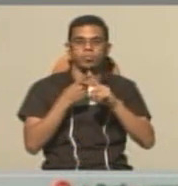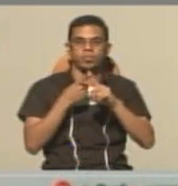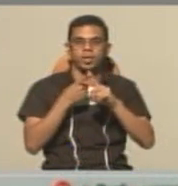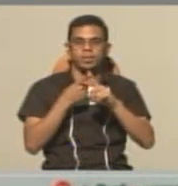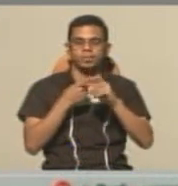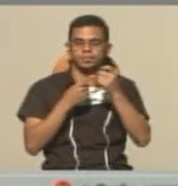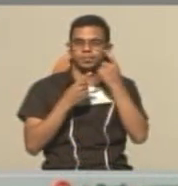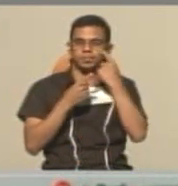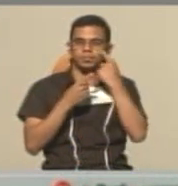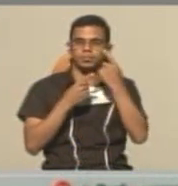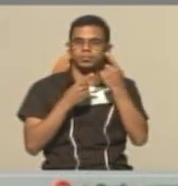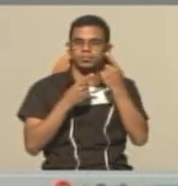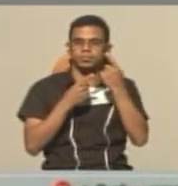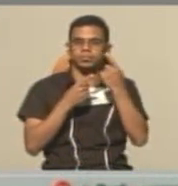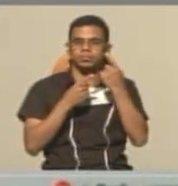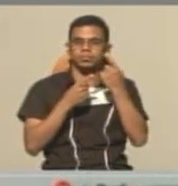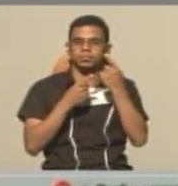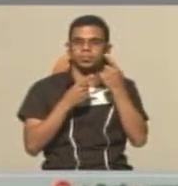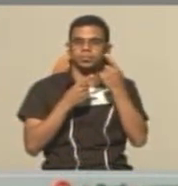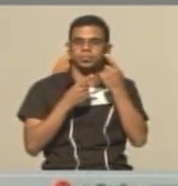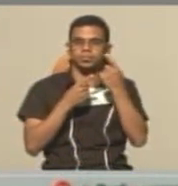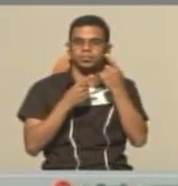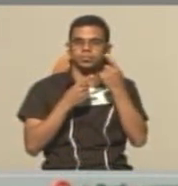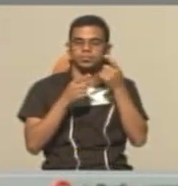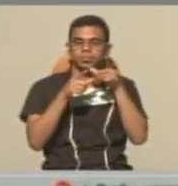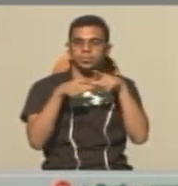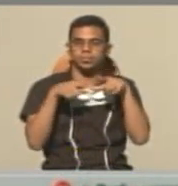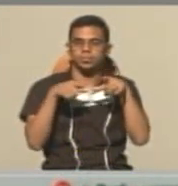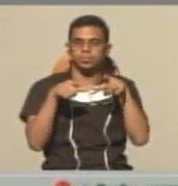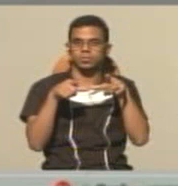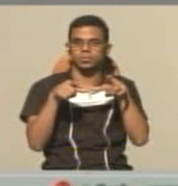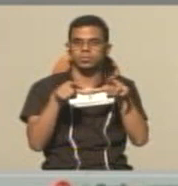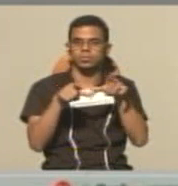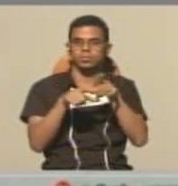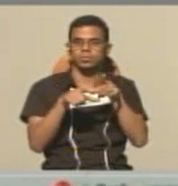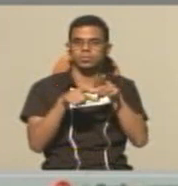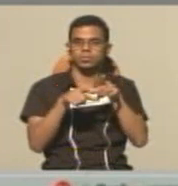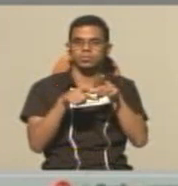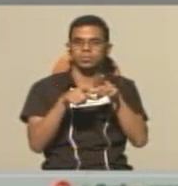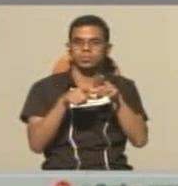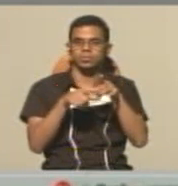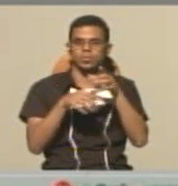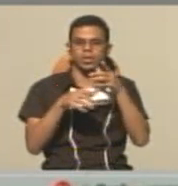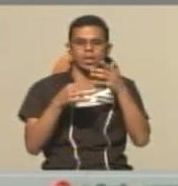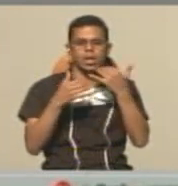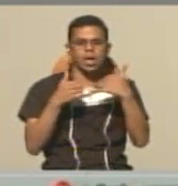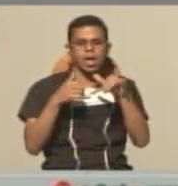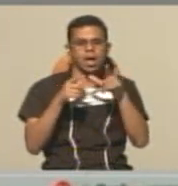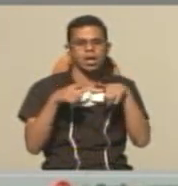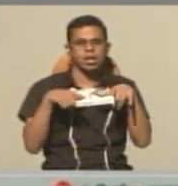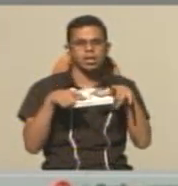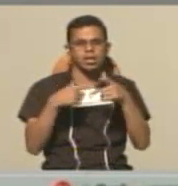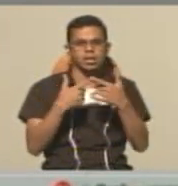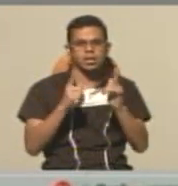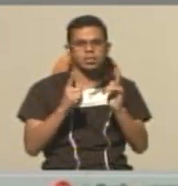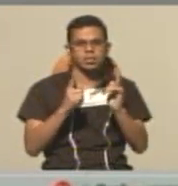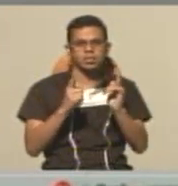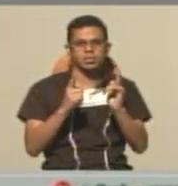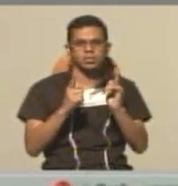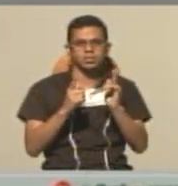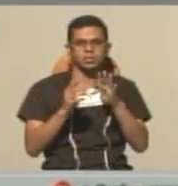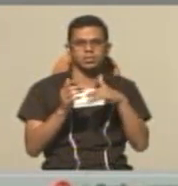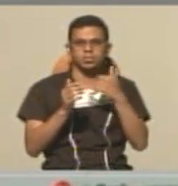observar que en los espacios donde hay vacío, se visualiza